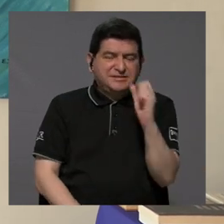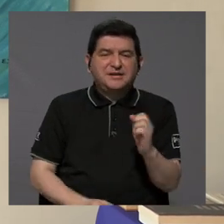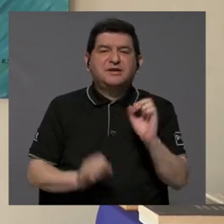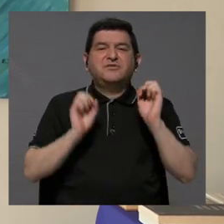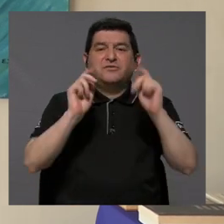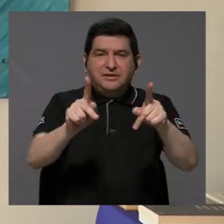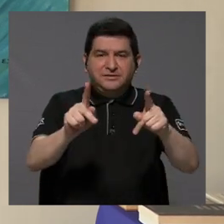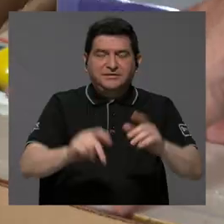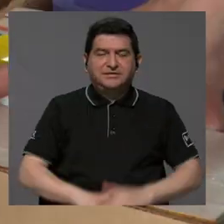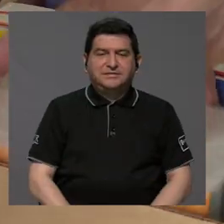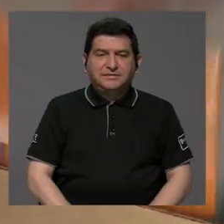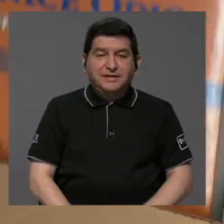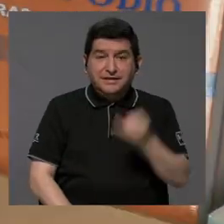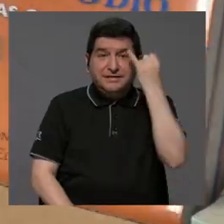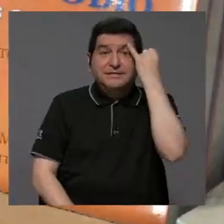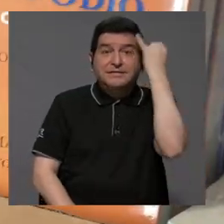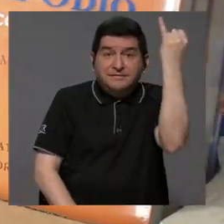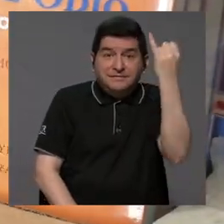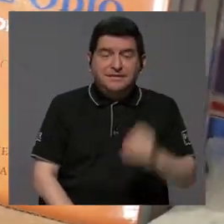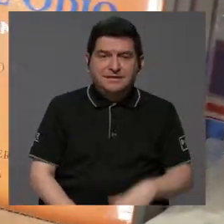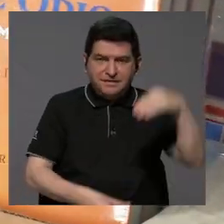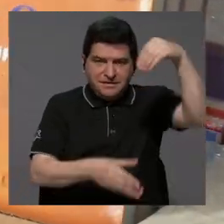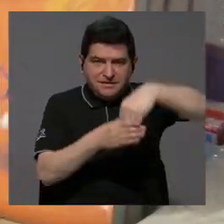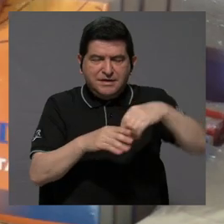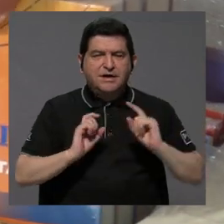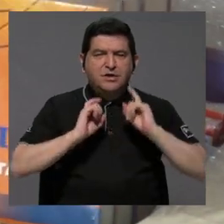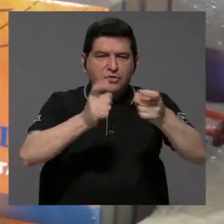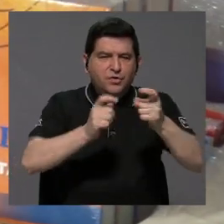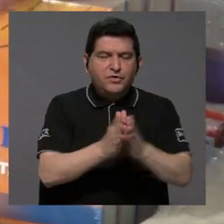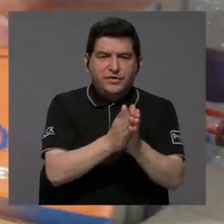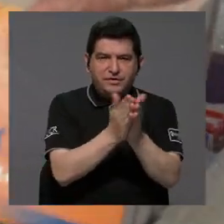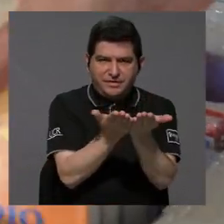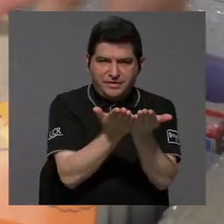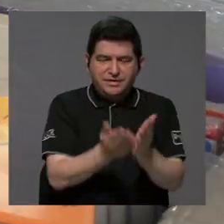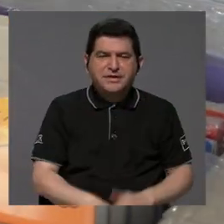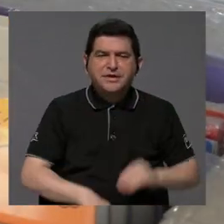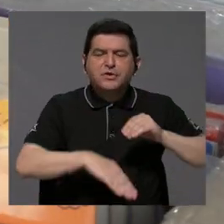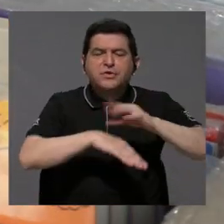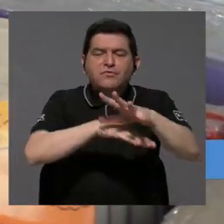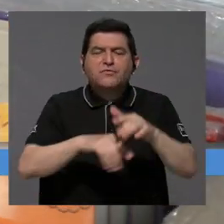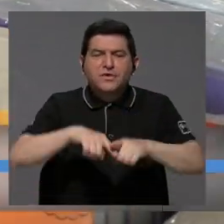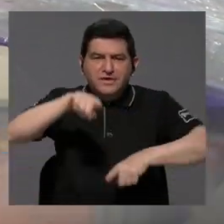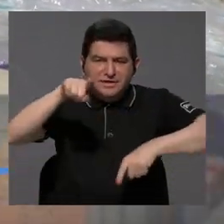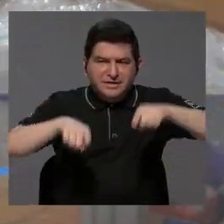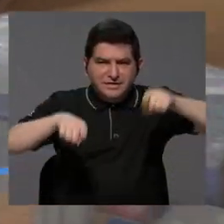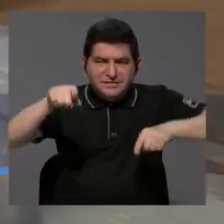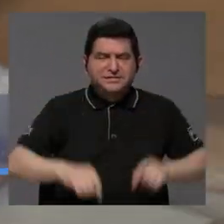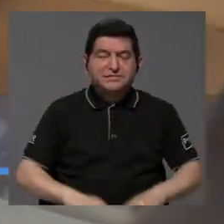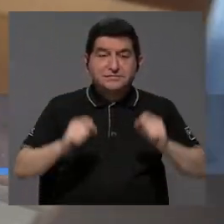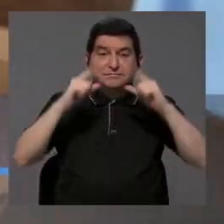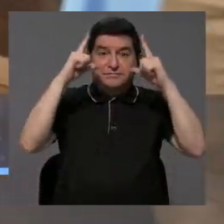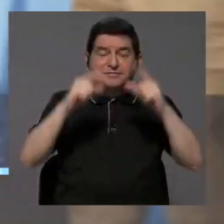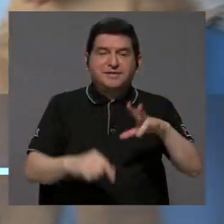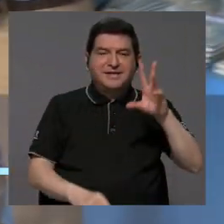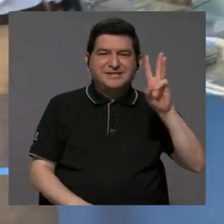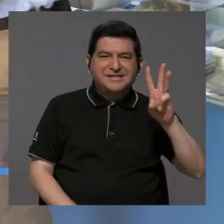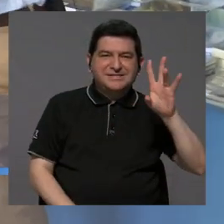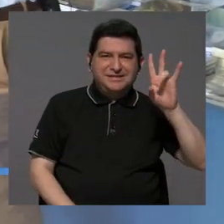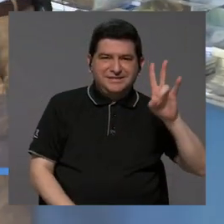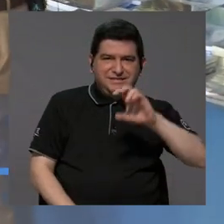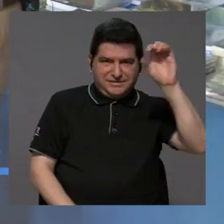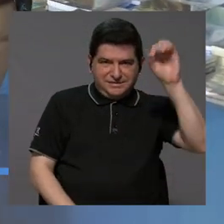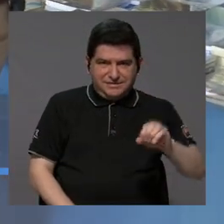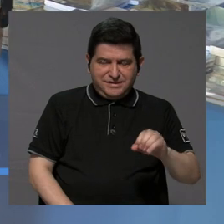ausencia de oportunidades. Esta iniciativa, que incluye la donación de libros, incide en las estadísticas que advierten que un